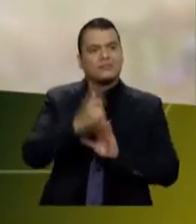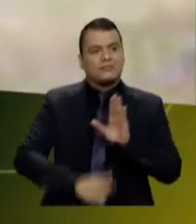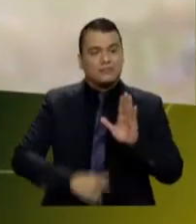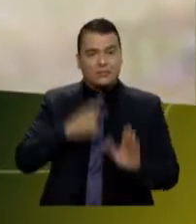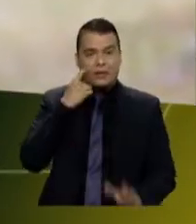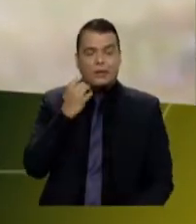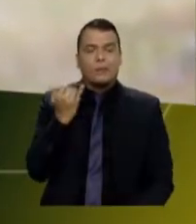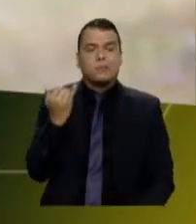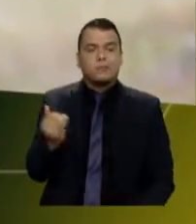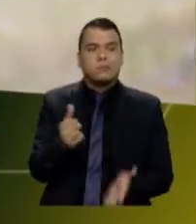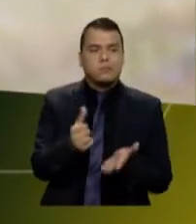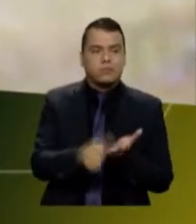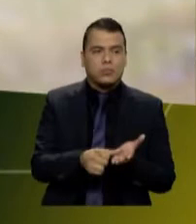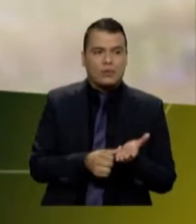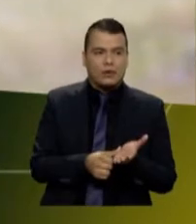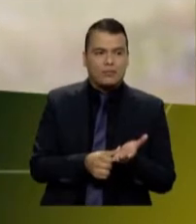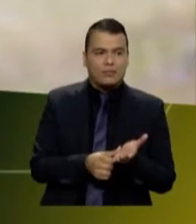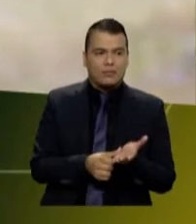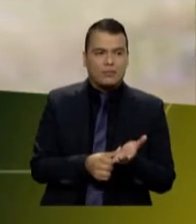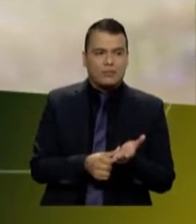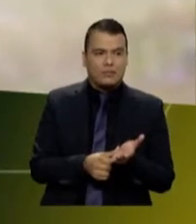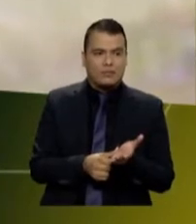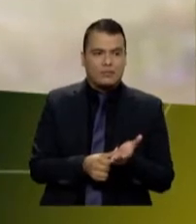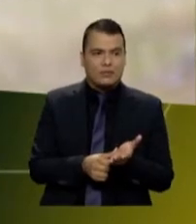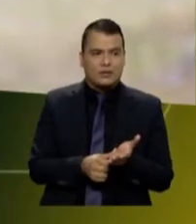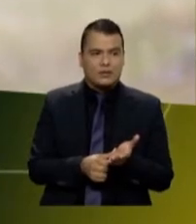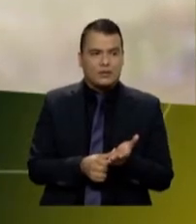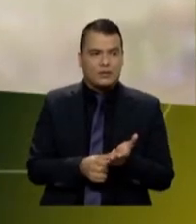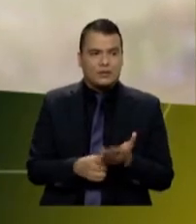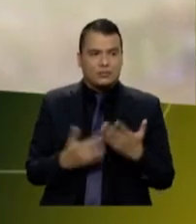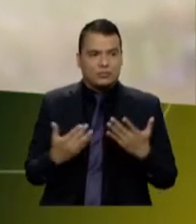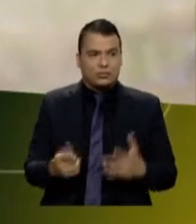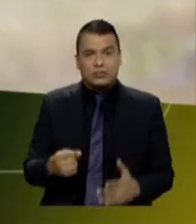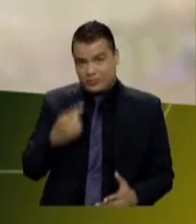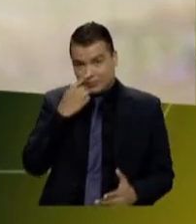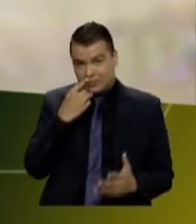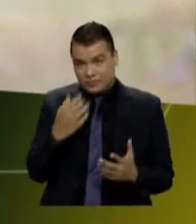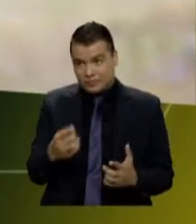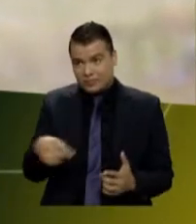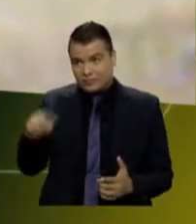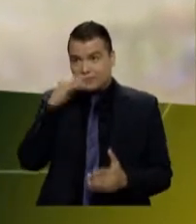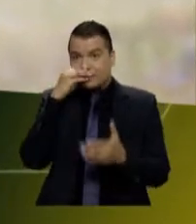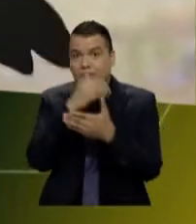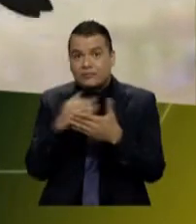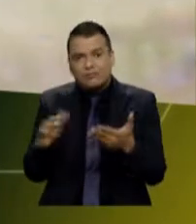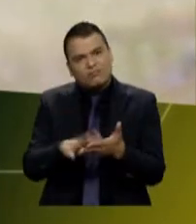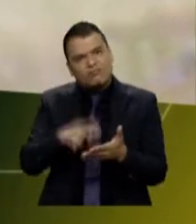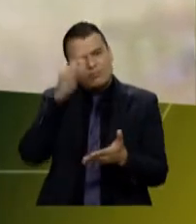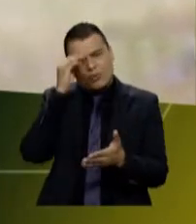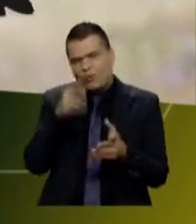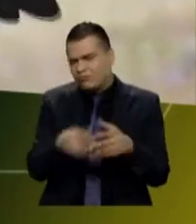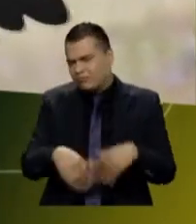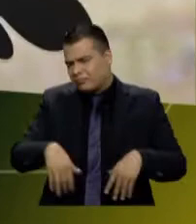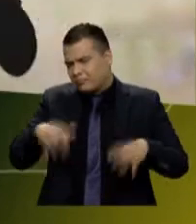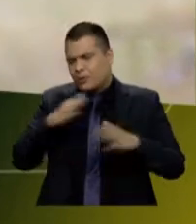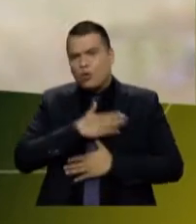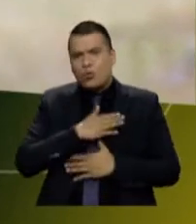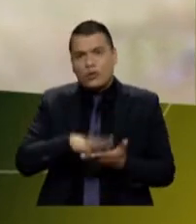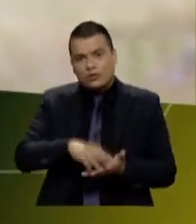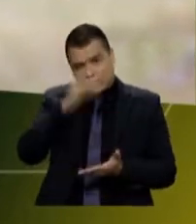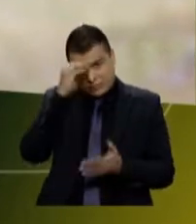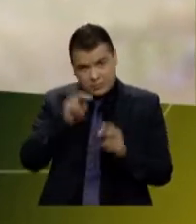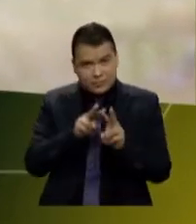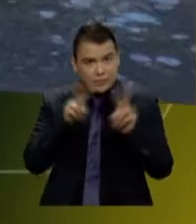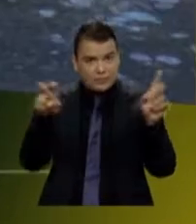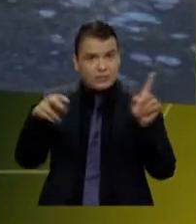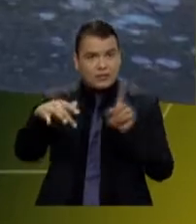capítulo de esta serie de Rocky Rupito en el Valle de los Sueños. Es decir, si usted quiere que su hijo y todos los niños de todas las edades aprendan más de